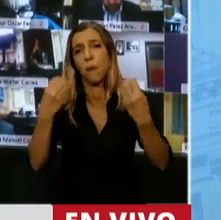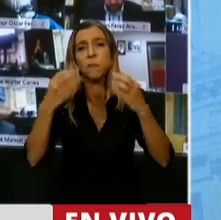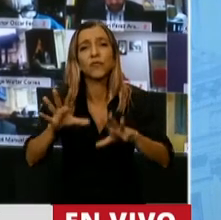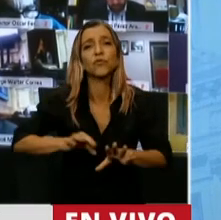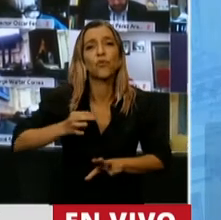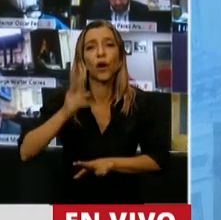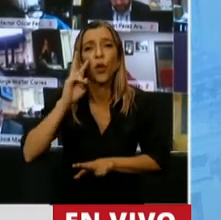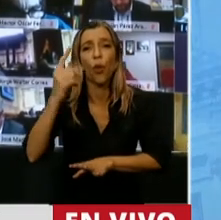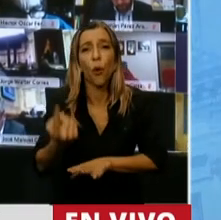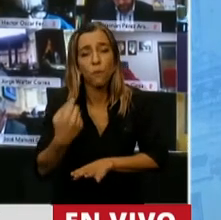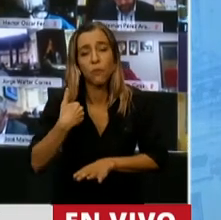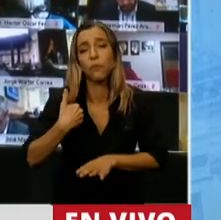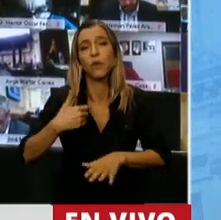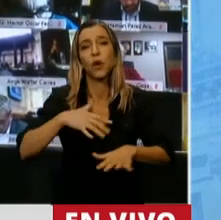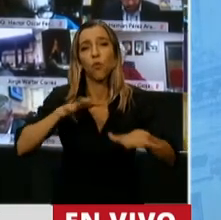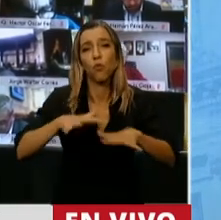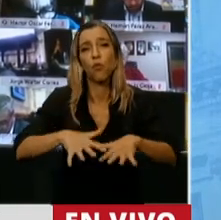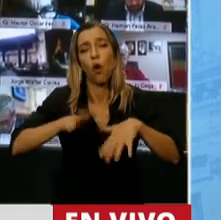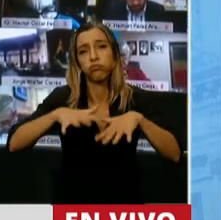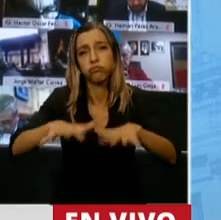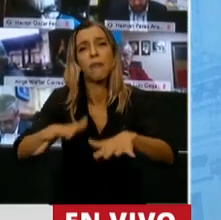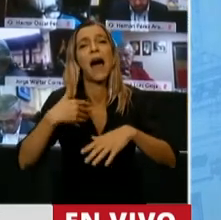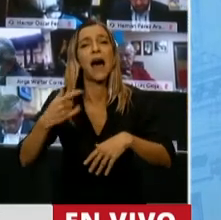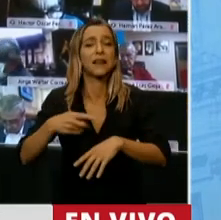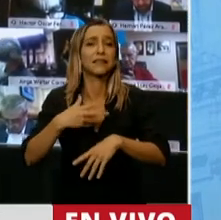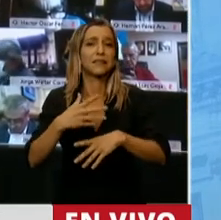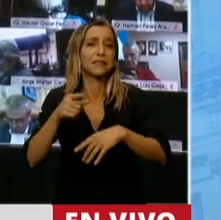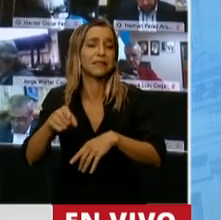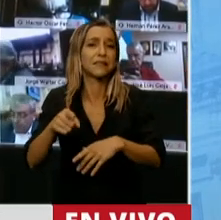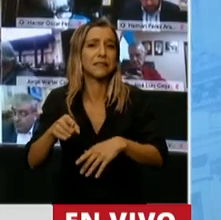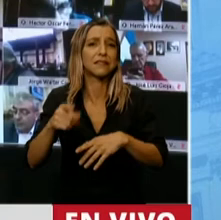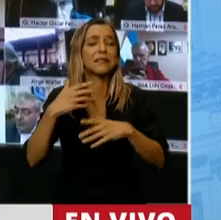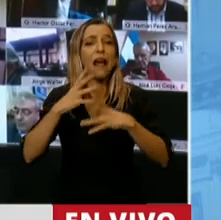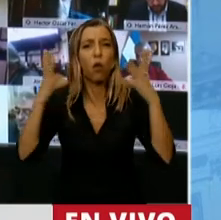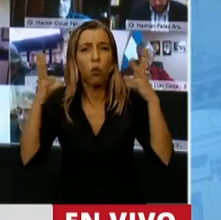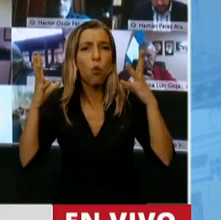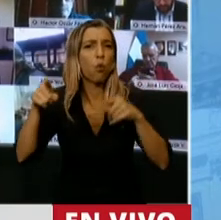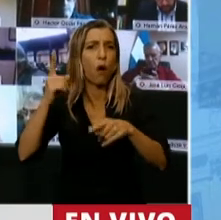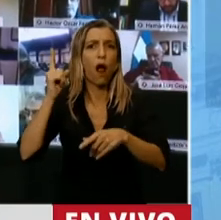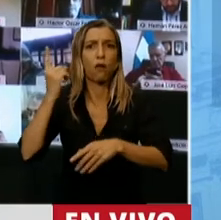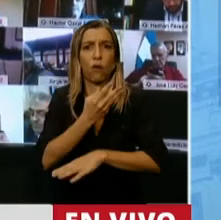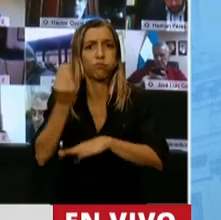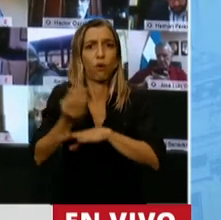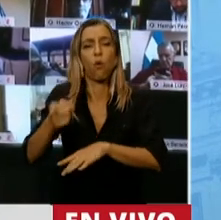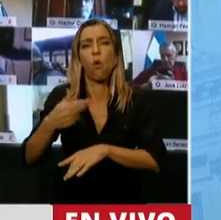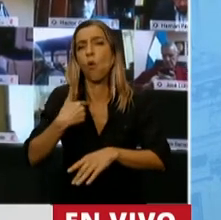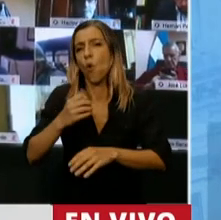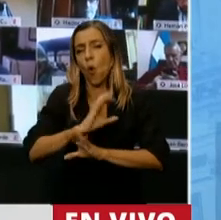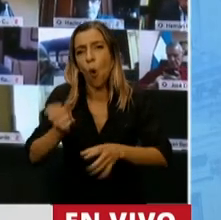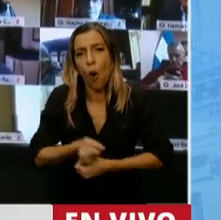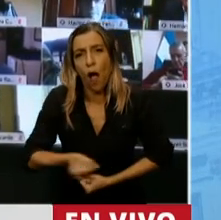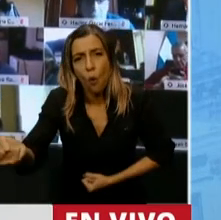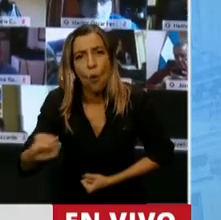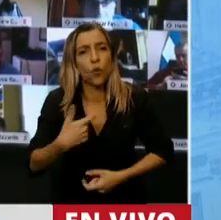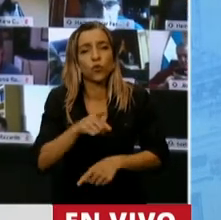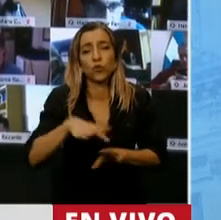Vino Dualde impuso la mega devaluación. Después del trabajo sucio de ese brutal ajuste, los gobiernos de Néstor y Cristina Kirchner,